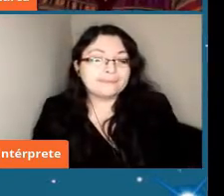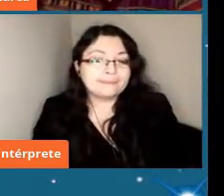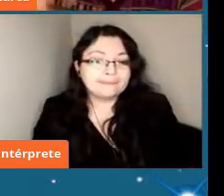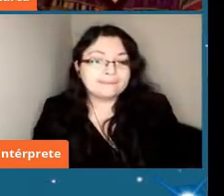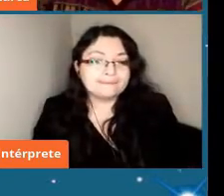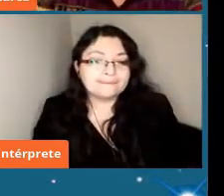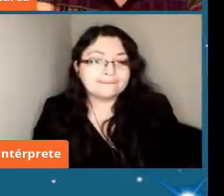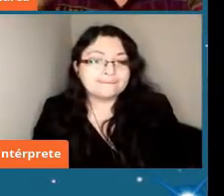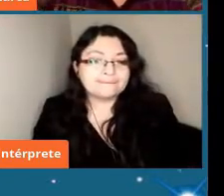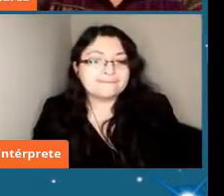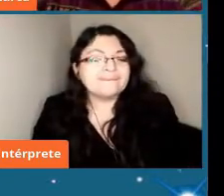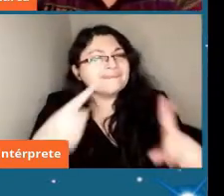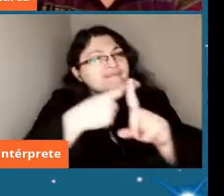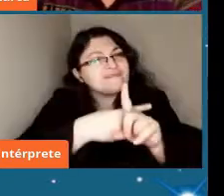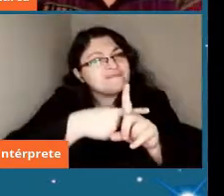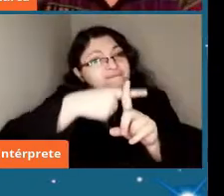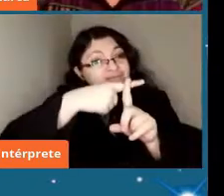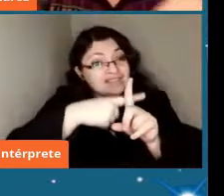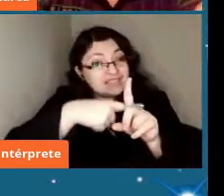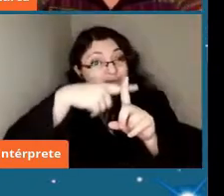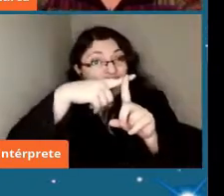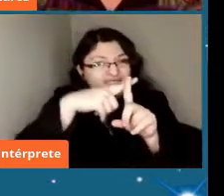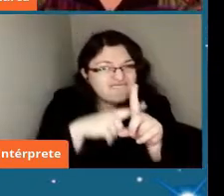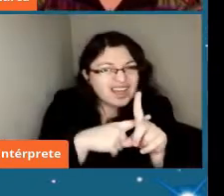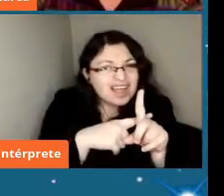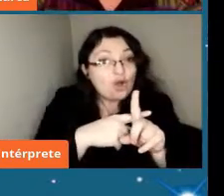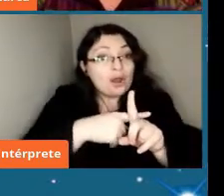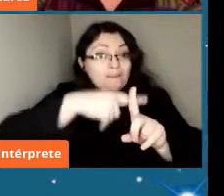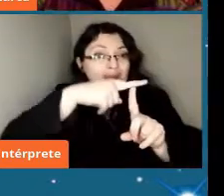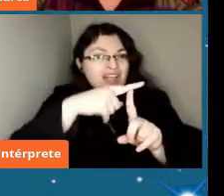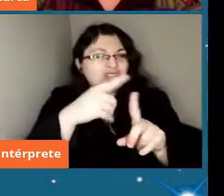mínimas y máximas del planeta no sean tan extremas